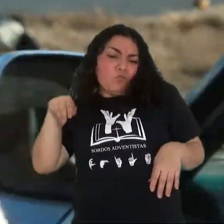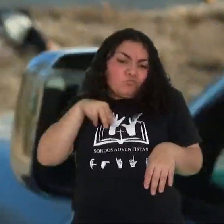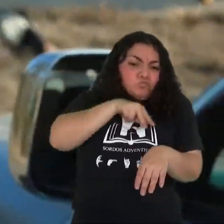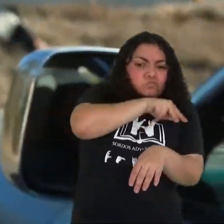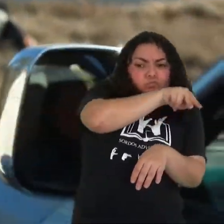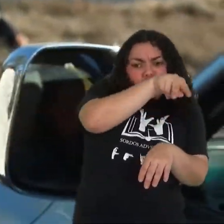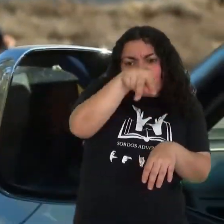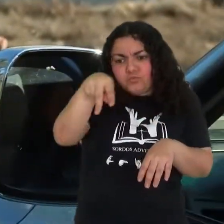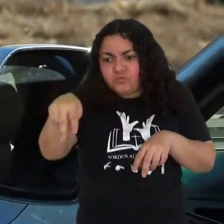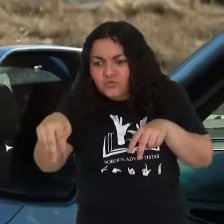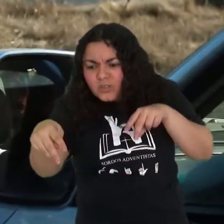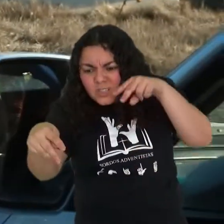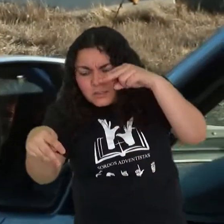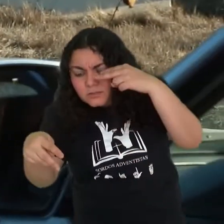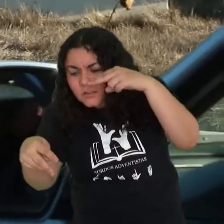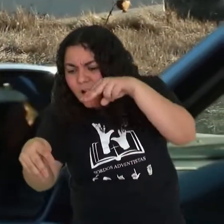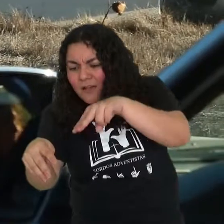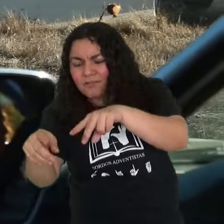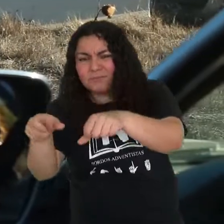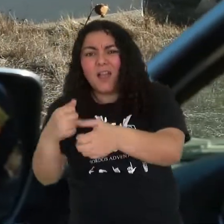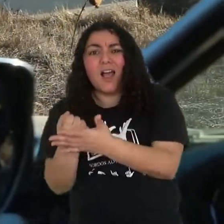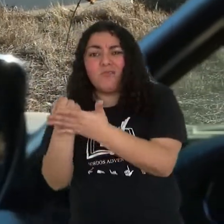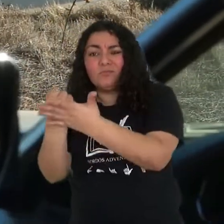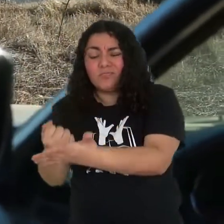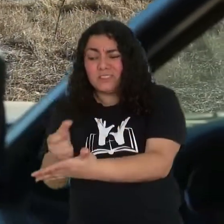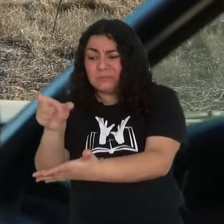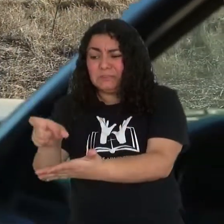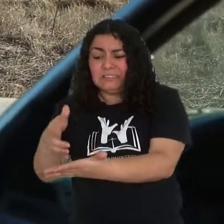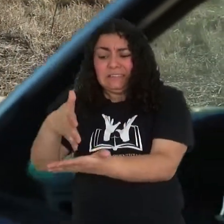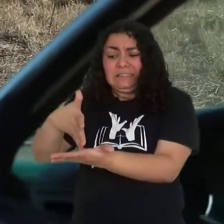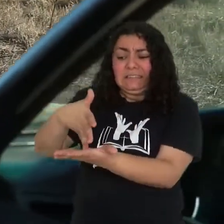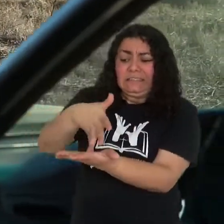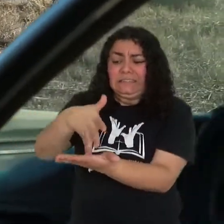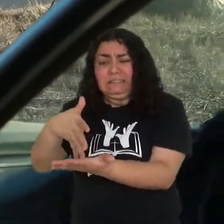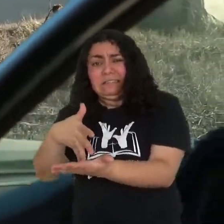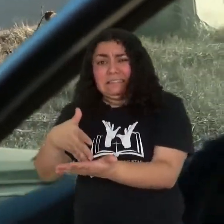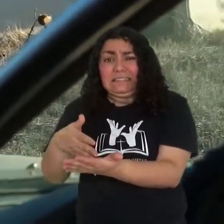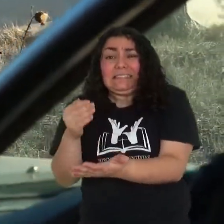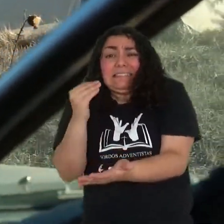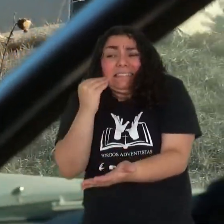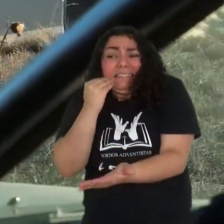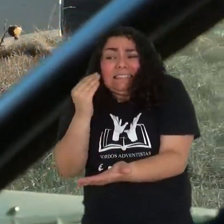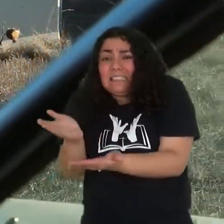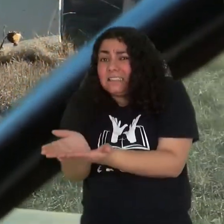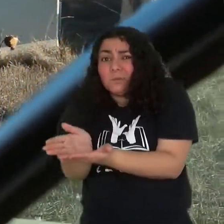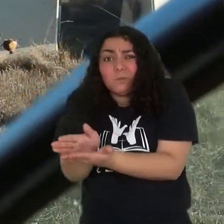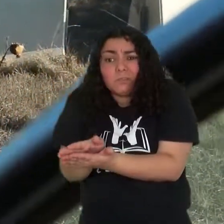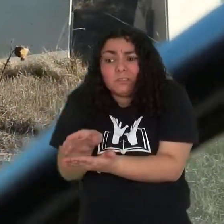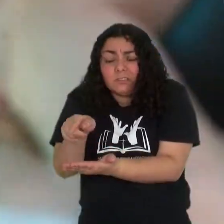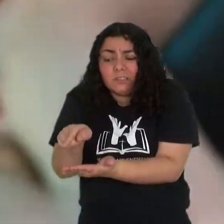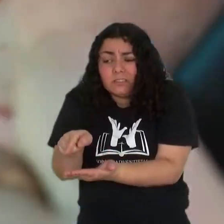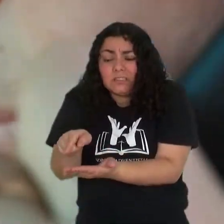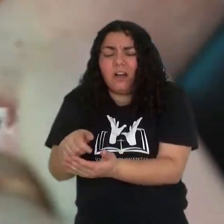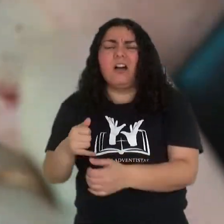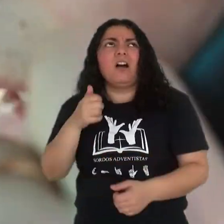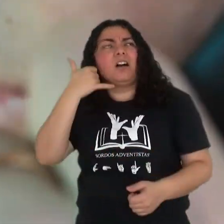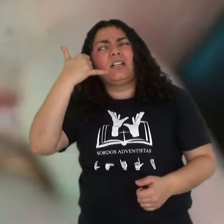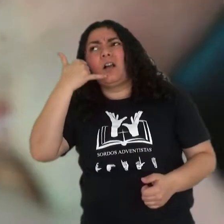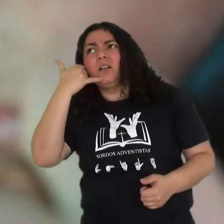Inmediatamente Juan salió del vehículo para prestar ayuda a aquel hombre que estaba atendido prácticamente muerdera.